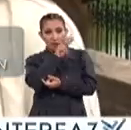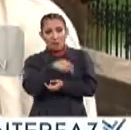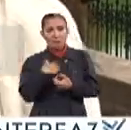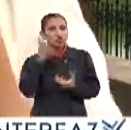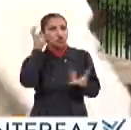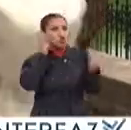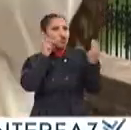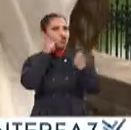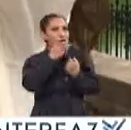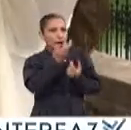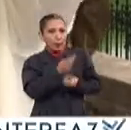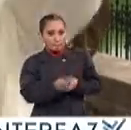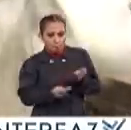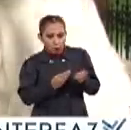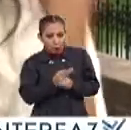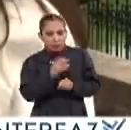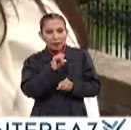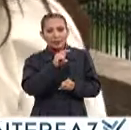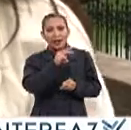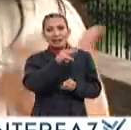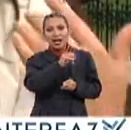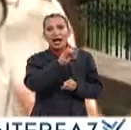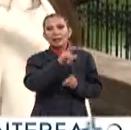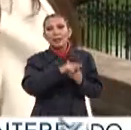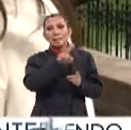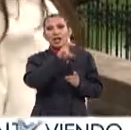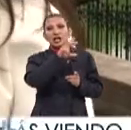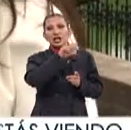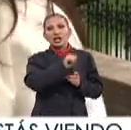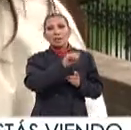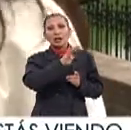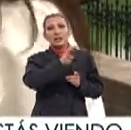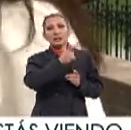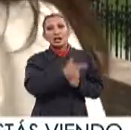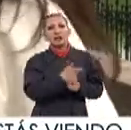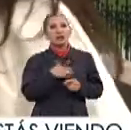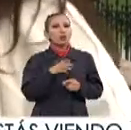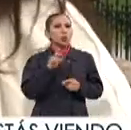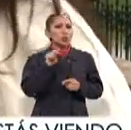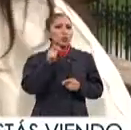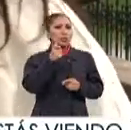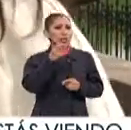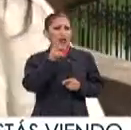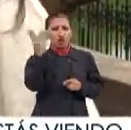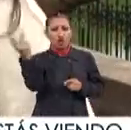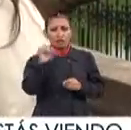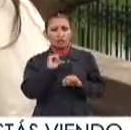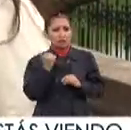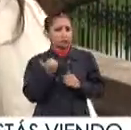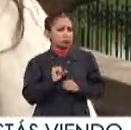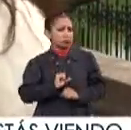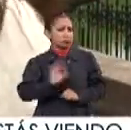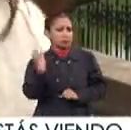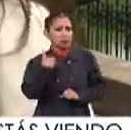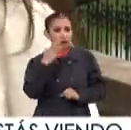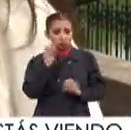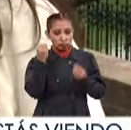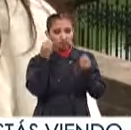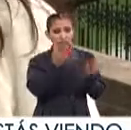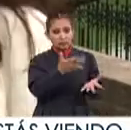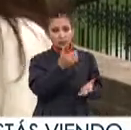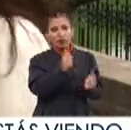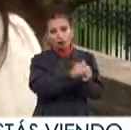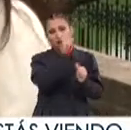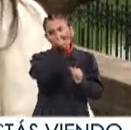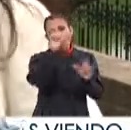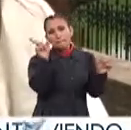poesías sonoras en el mundo Tania Candiani Verónica Gerber-Visechi Ute Wasserman En fin Son dos artistas increíbles Y todos ellos contribuyeron